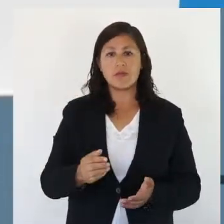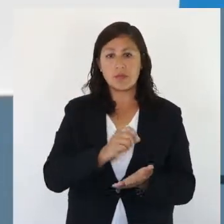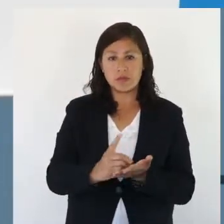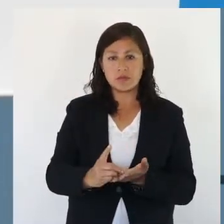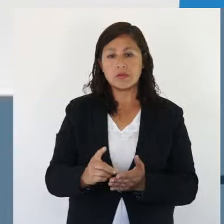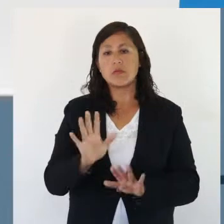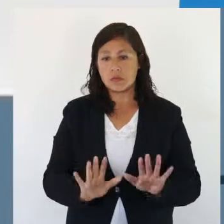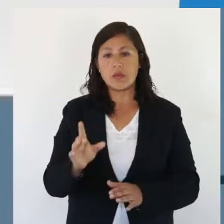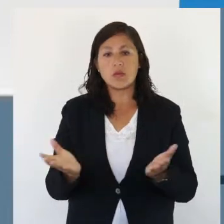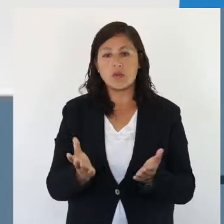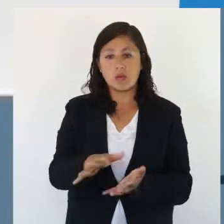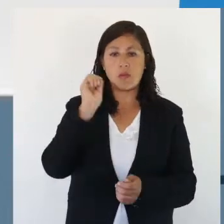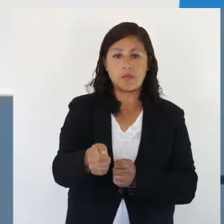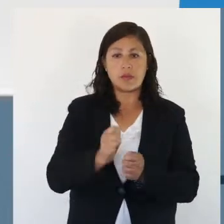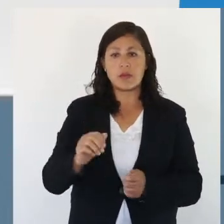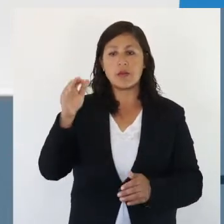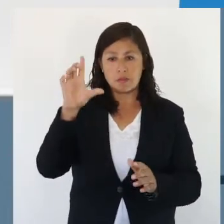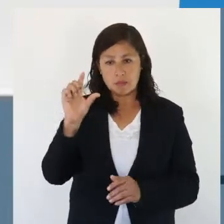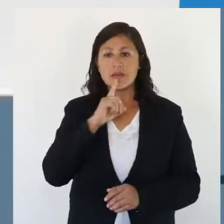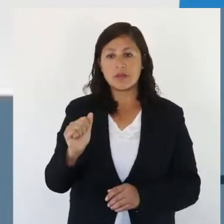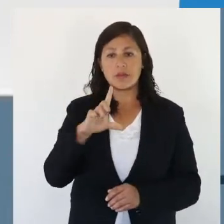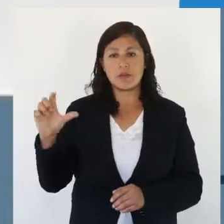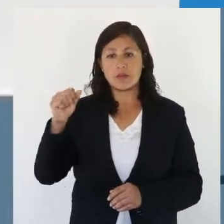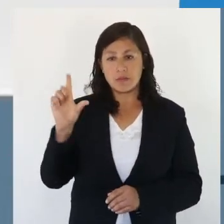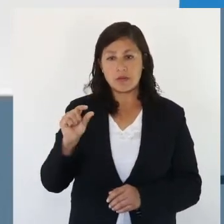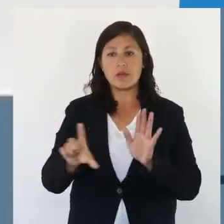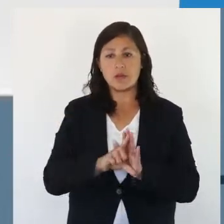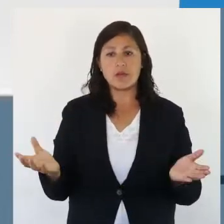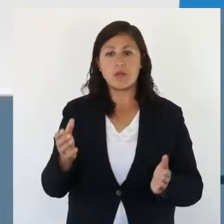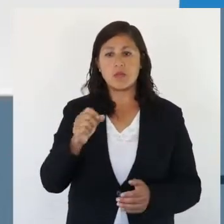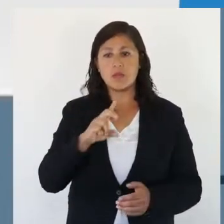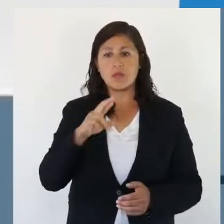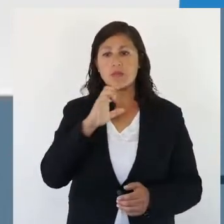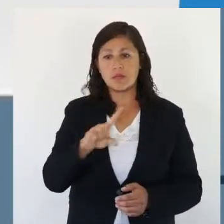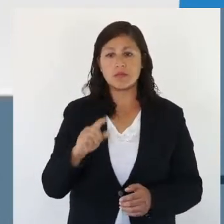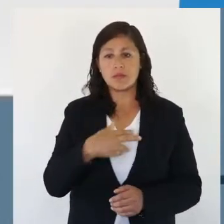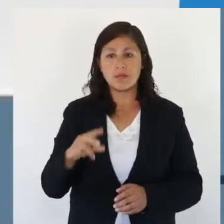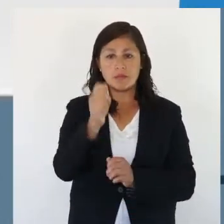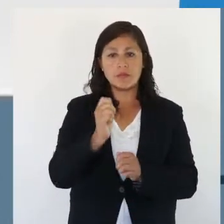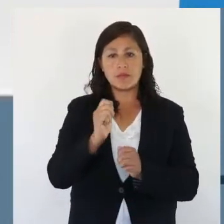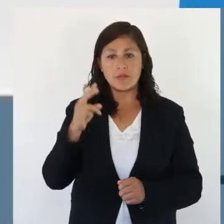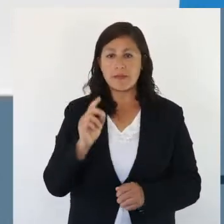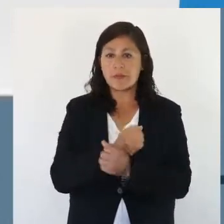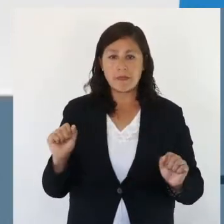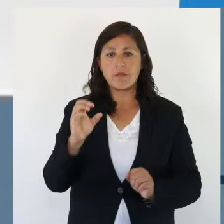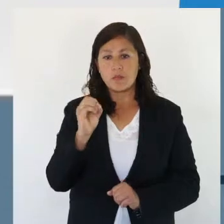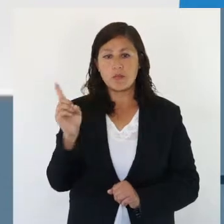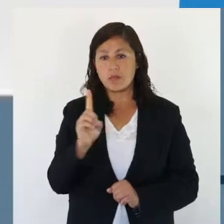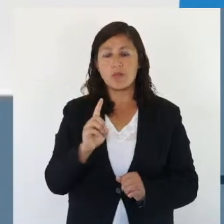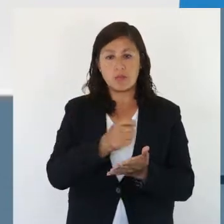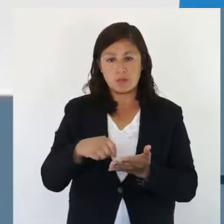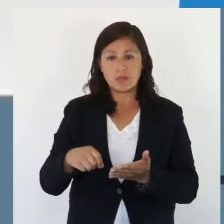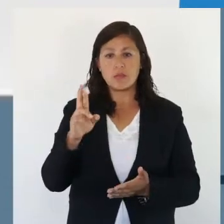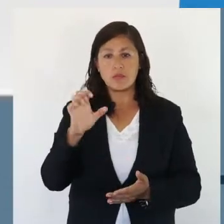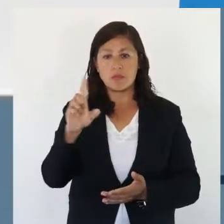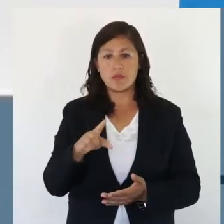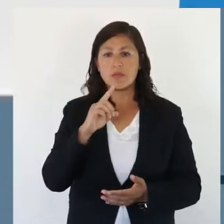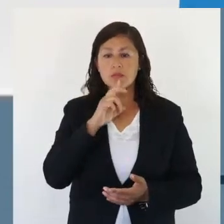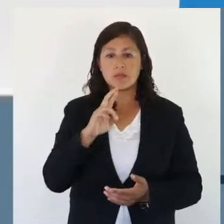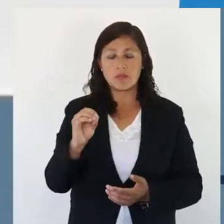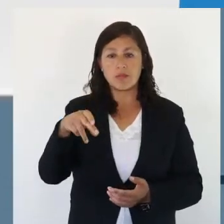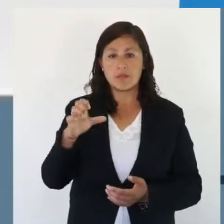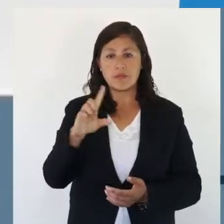amonestación para las primeras infracciones en determinados casos, como pescar recursos bajo la talla mínima legal, con artes de pesca